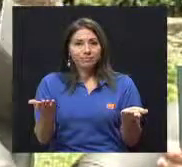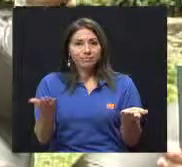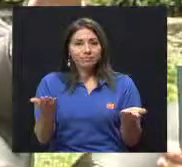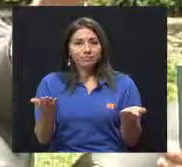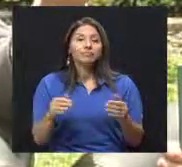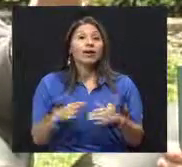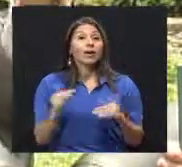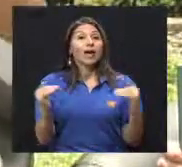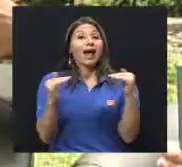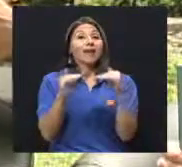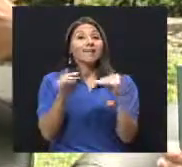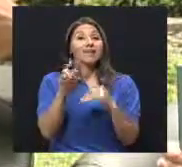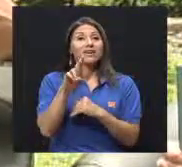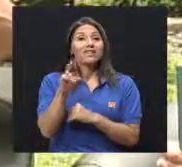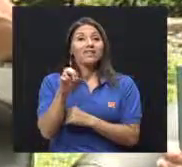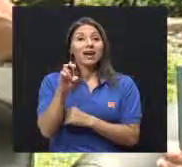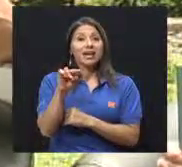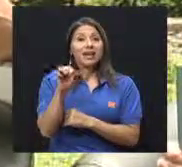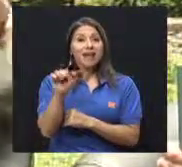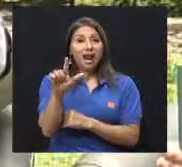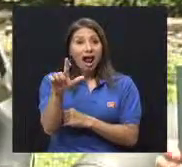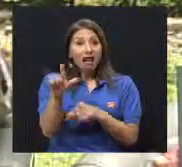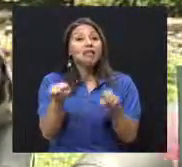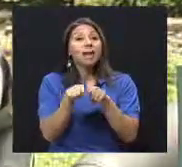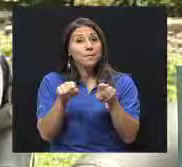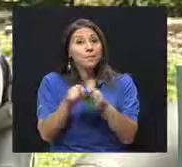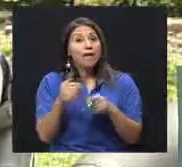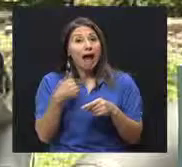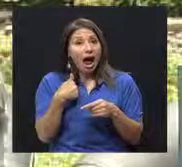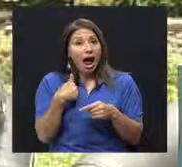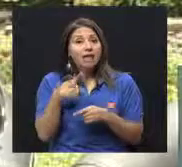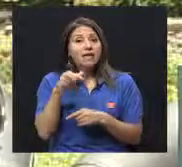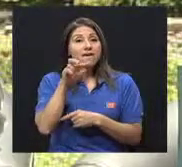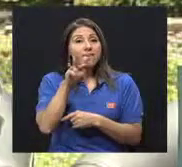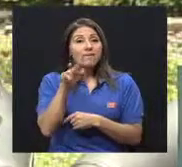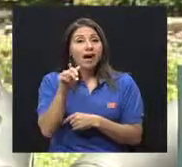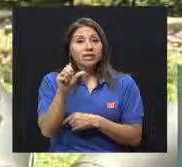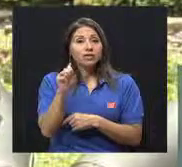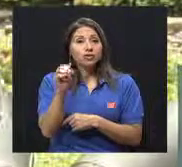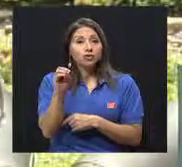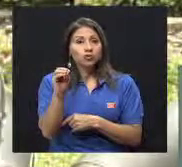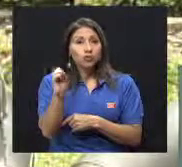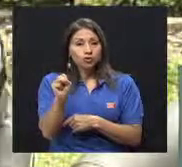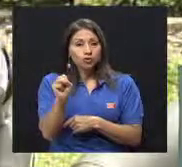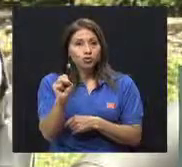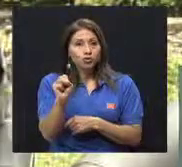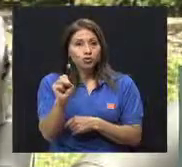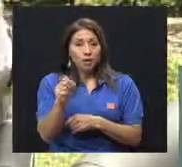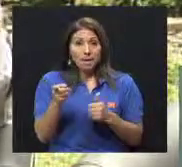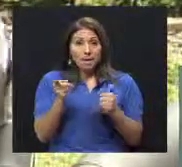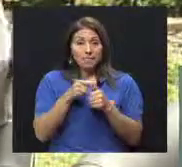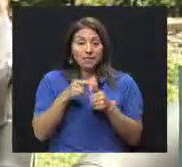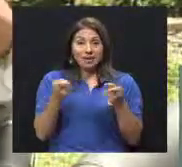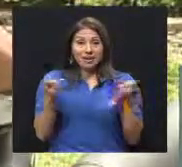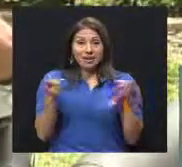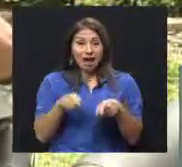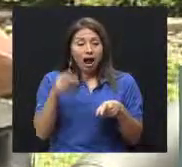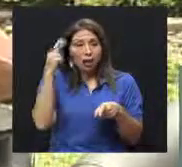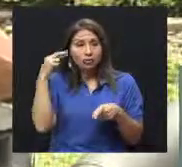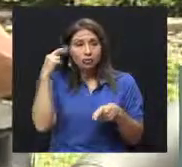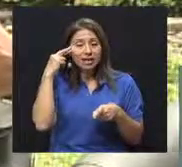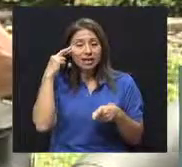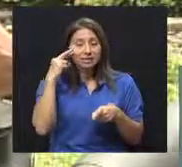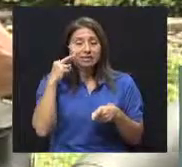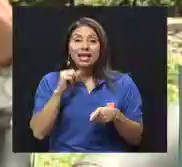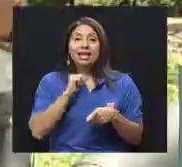A nivel renal, hay vasos. Nefropatía. Es la primera causa de insuficiencia renal intratable.